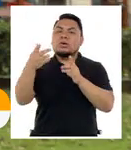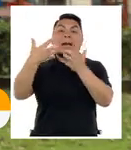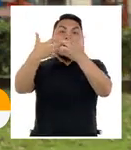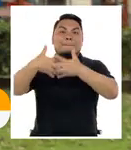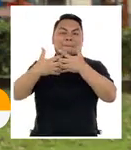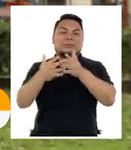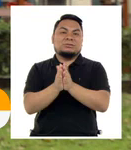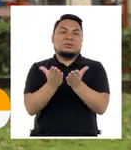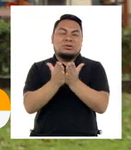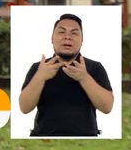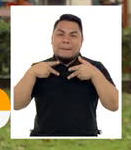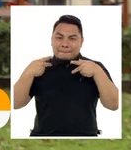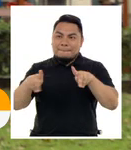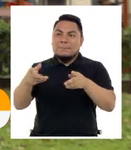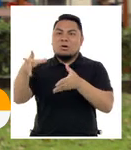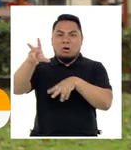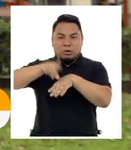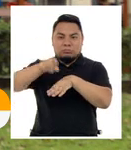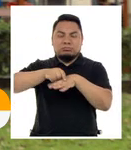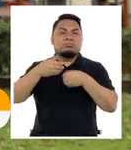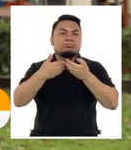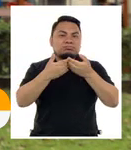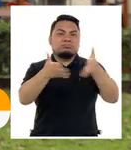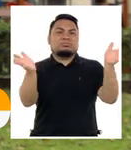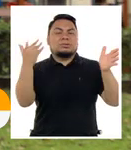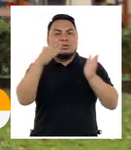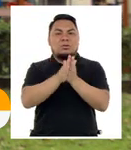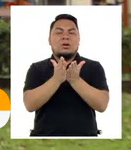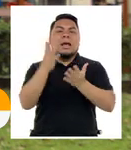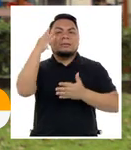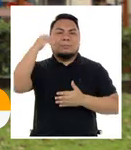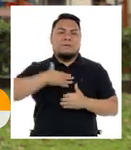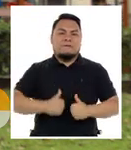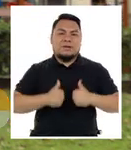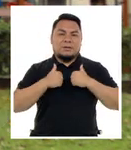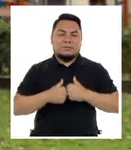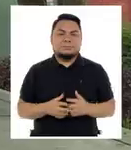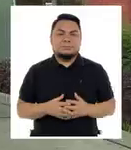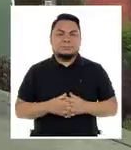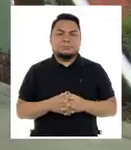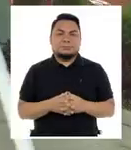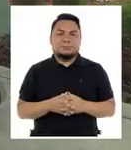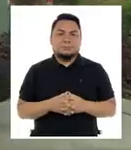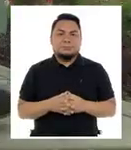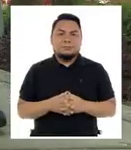editorial que me permita compartir con la comunidad la experiencia de vida que yo he tenido.